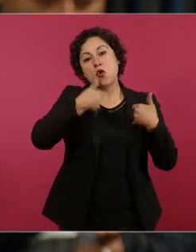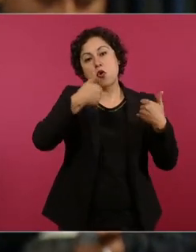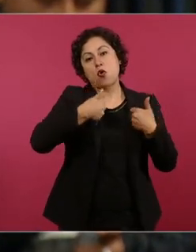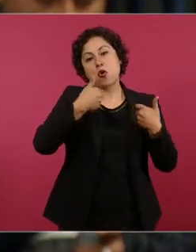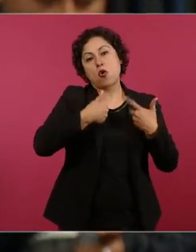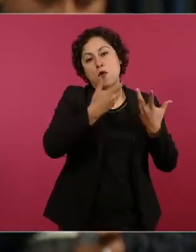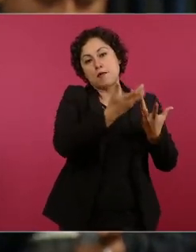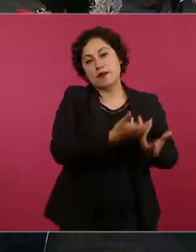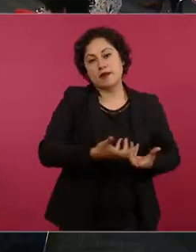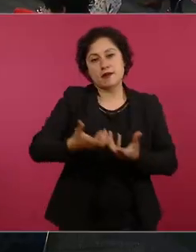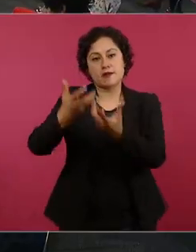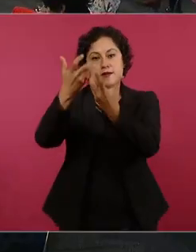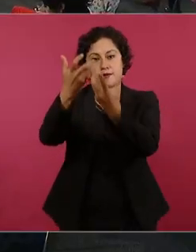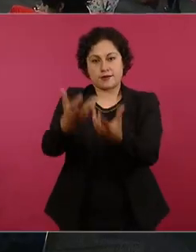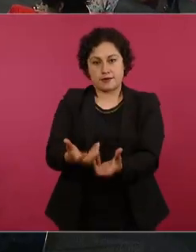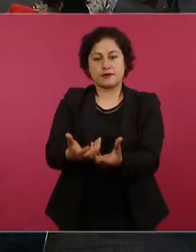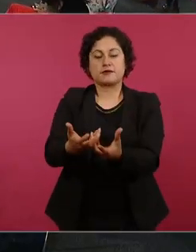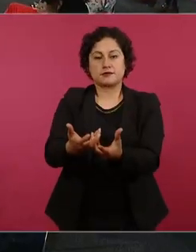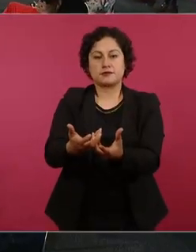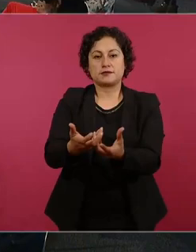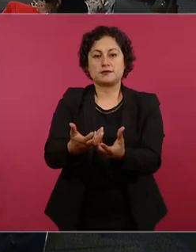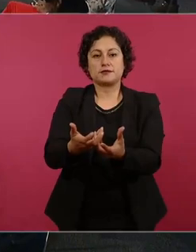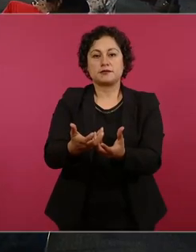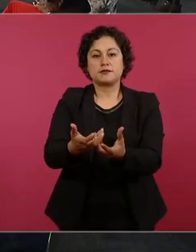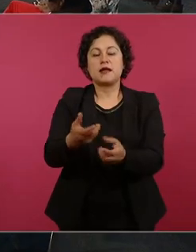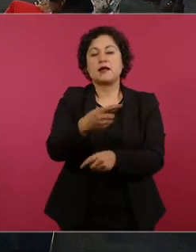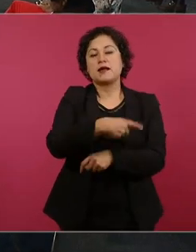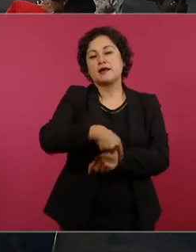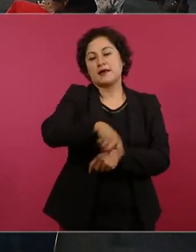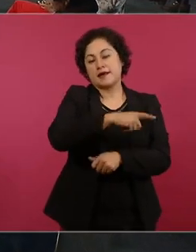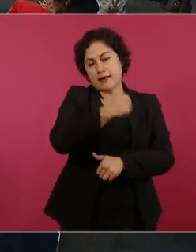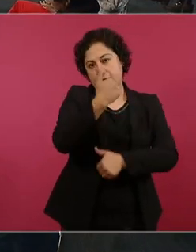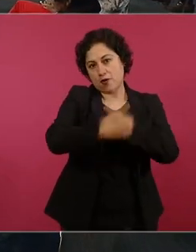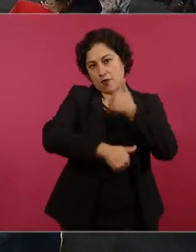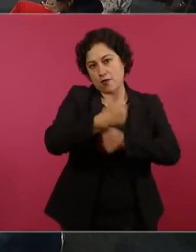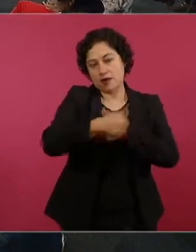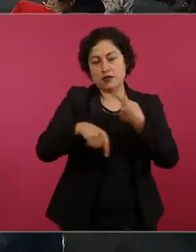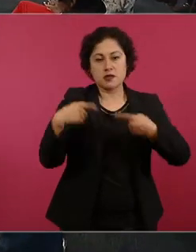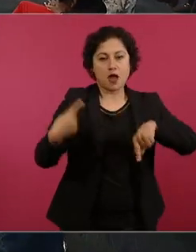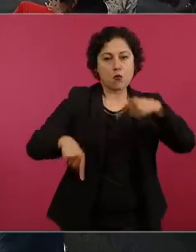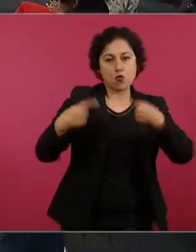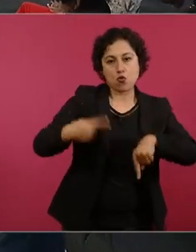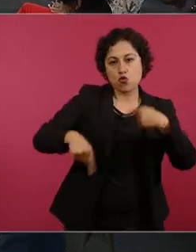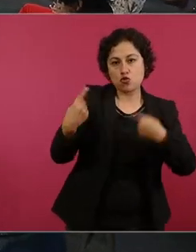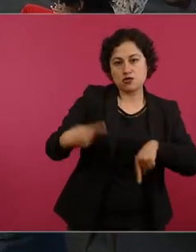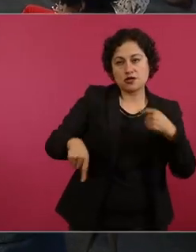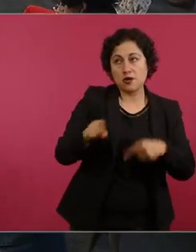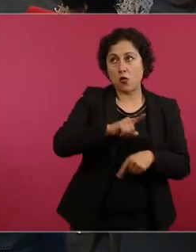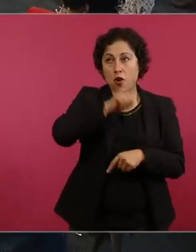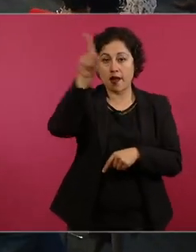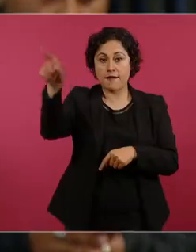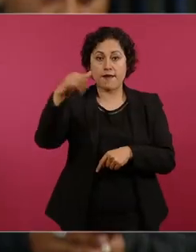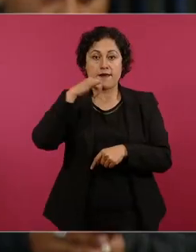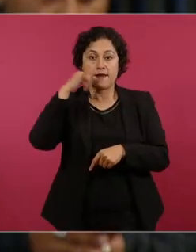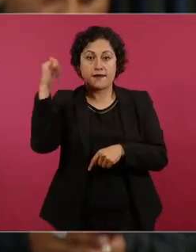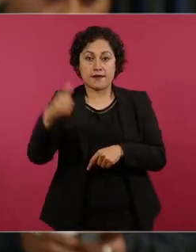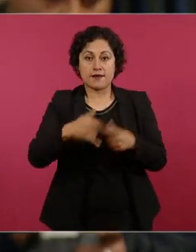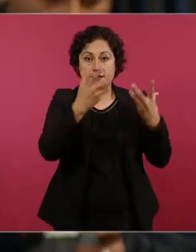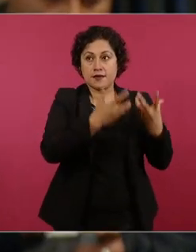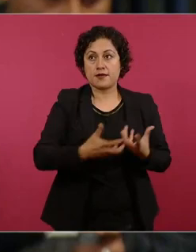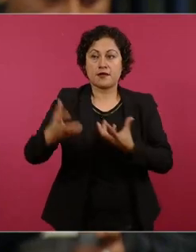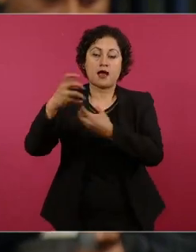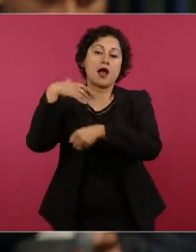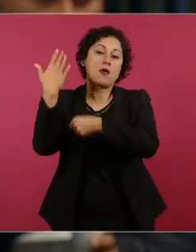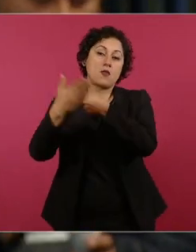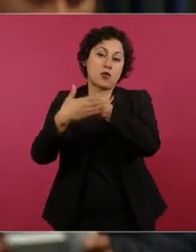esta competencia de bandas musicales que tienen que atender en Italia en el mes de mayo próximo